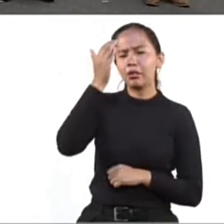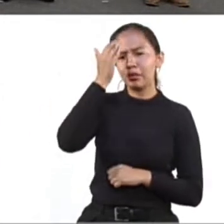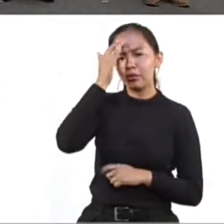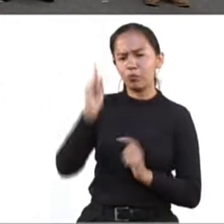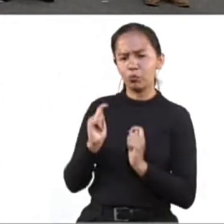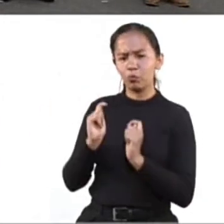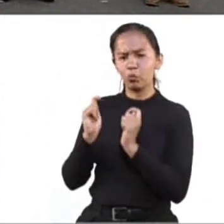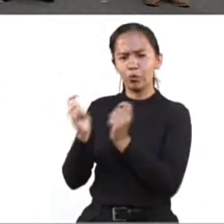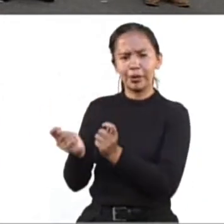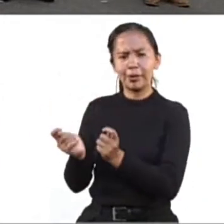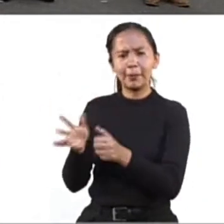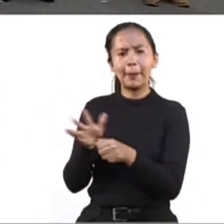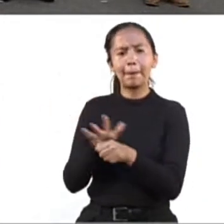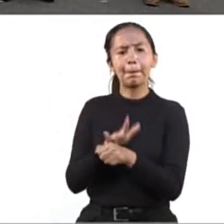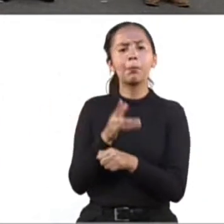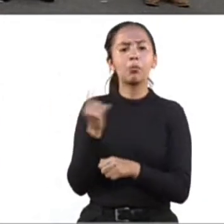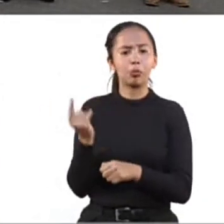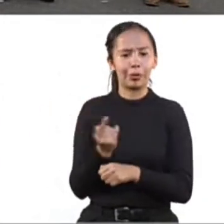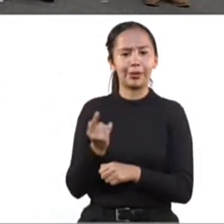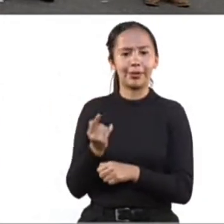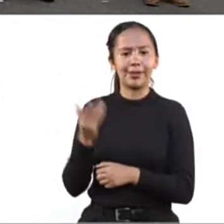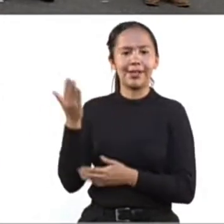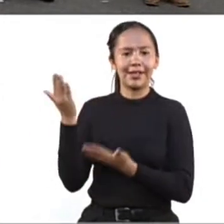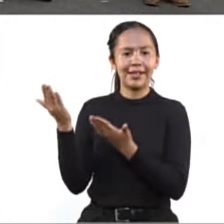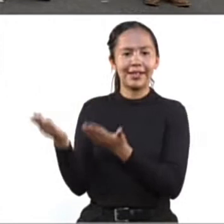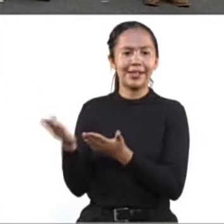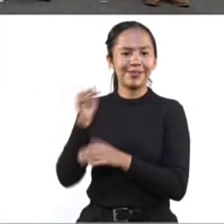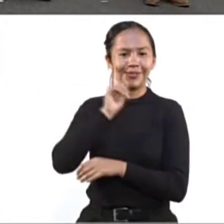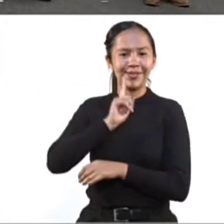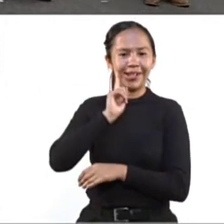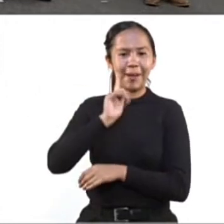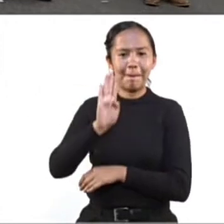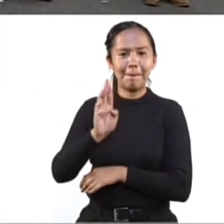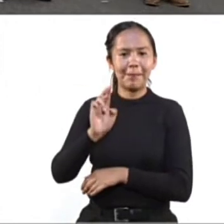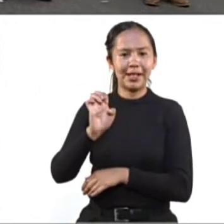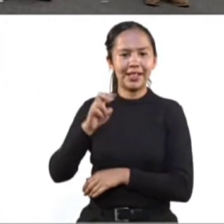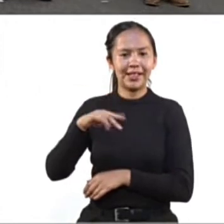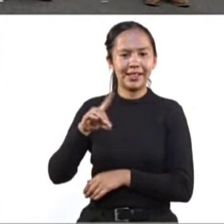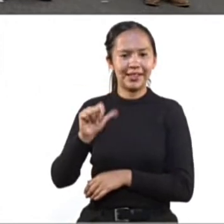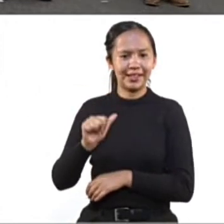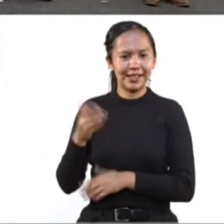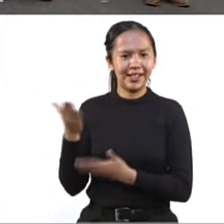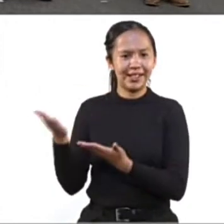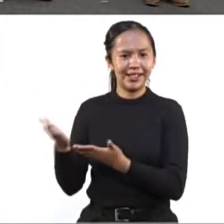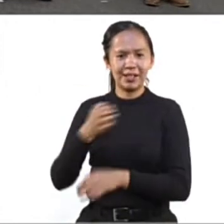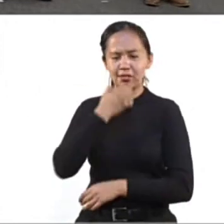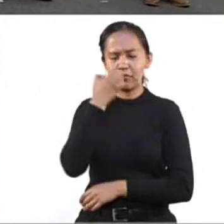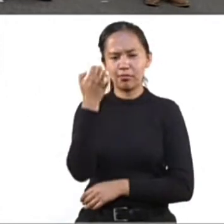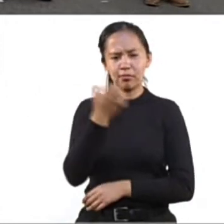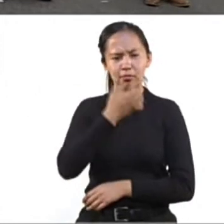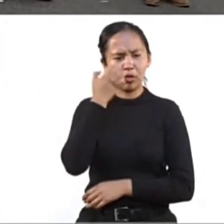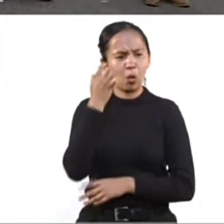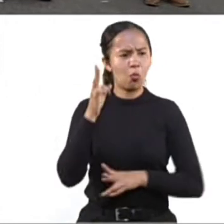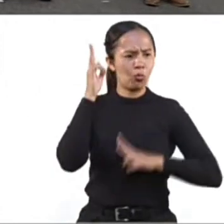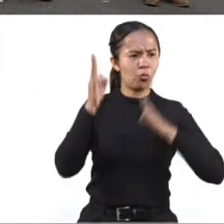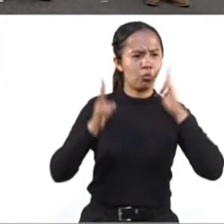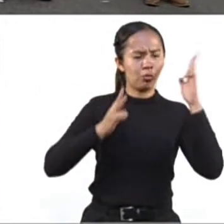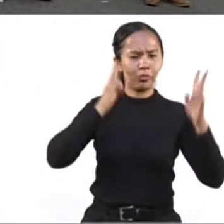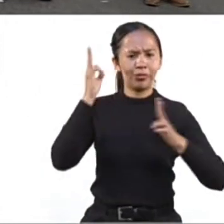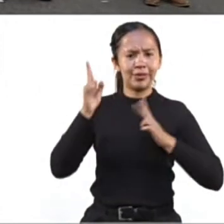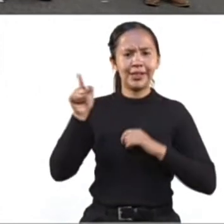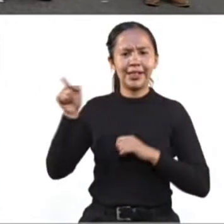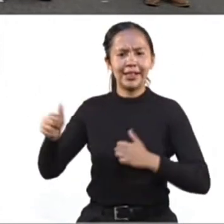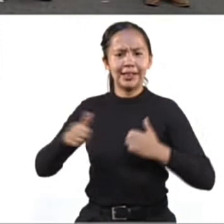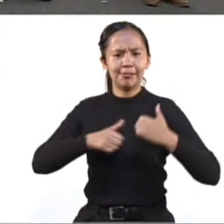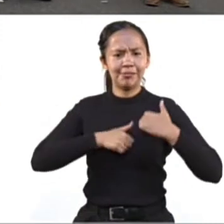Brenda porque Brenda, ya la han visto en las escuelas, ¿no? Ella es la autora de que toda la ciudad esté